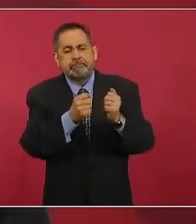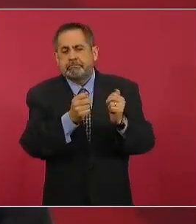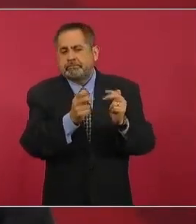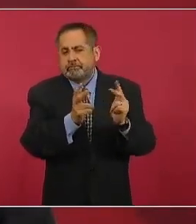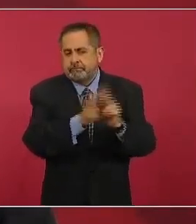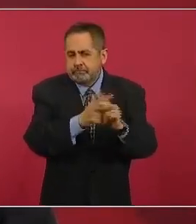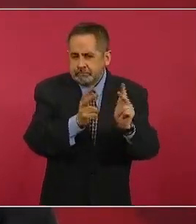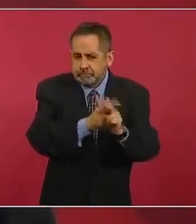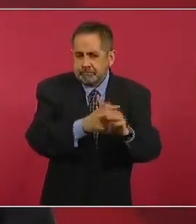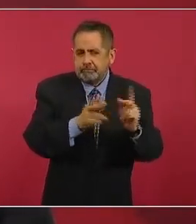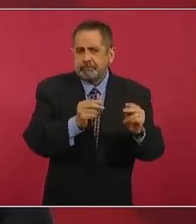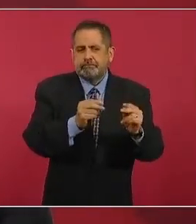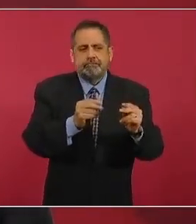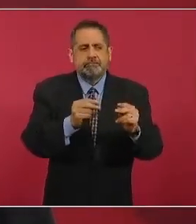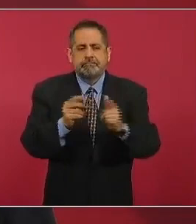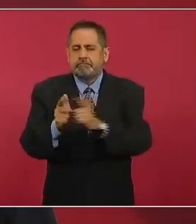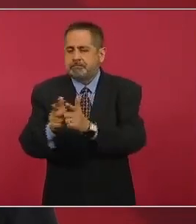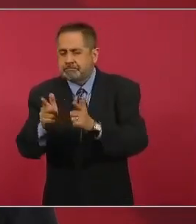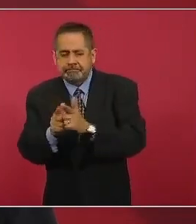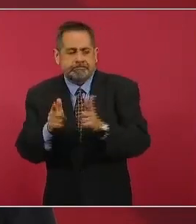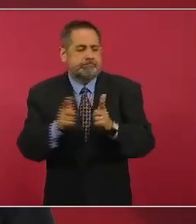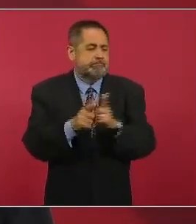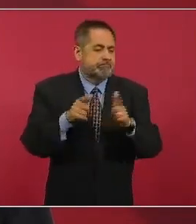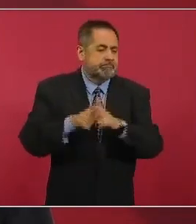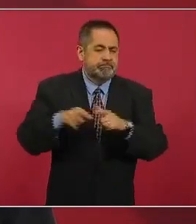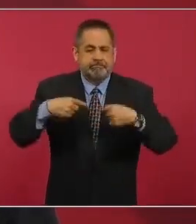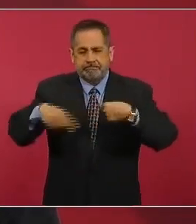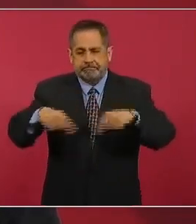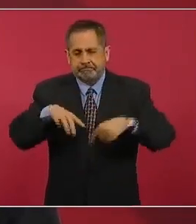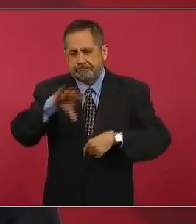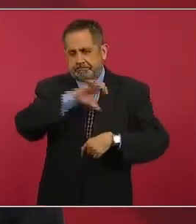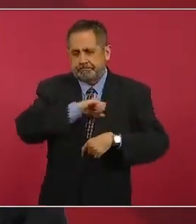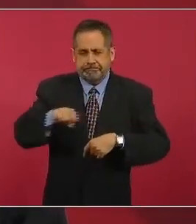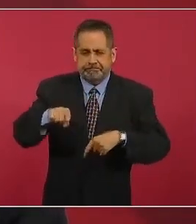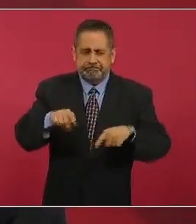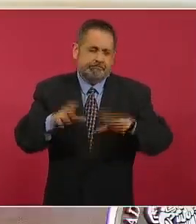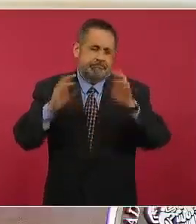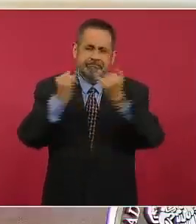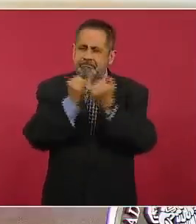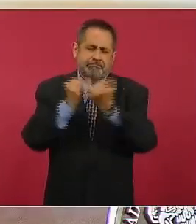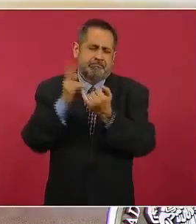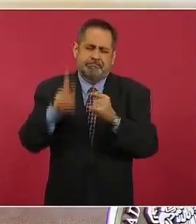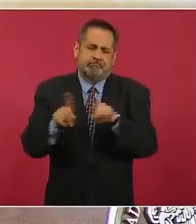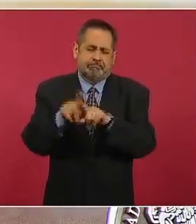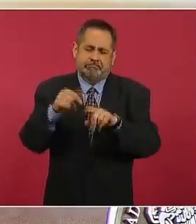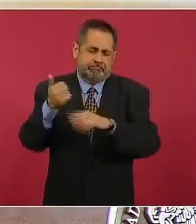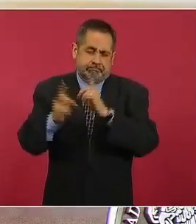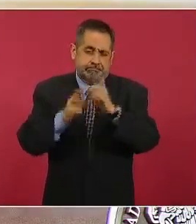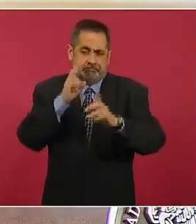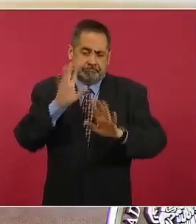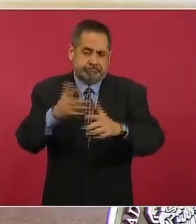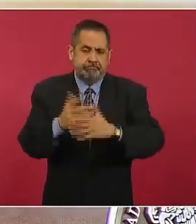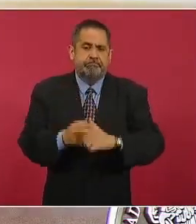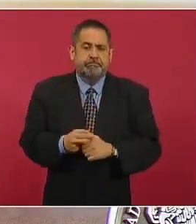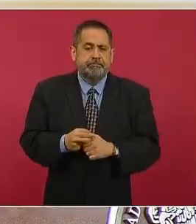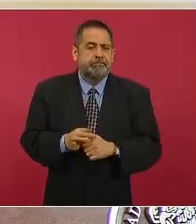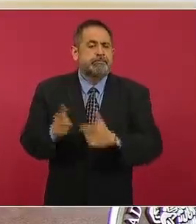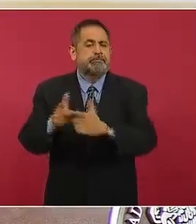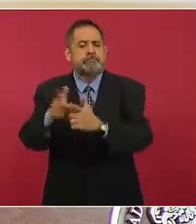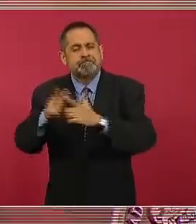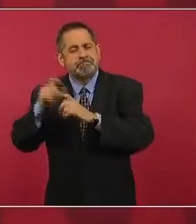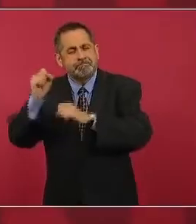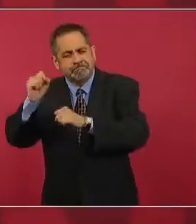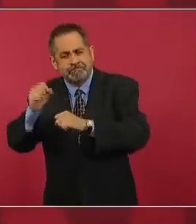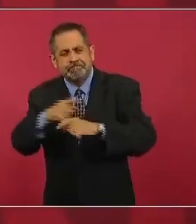de fanáticos del fútbol o como sucede en otros deportes las porras